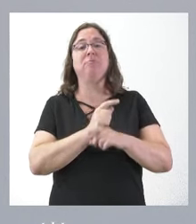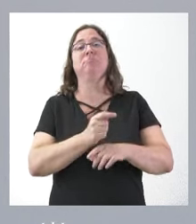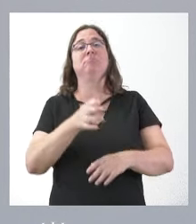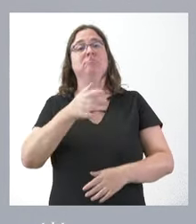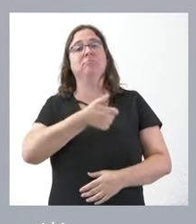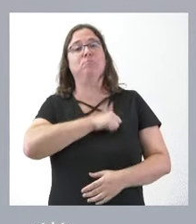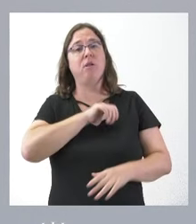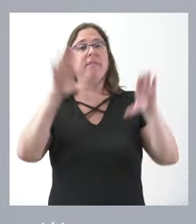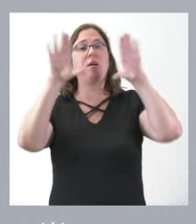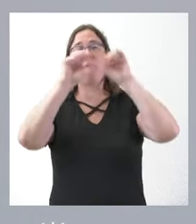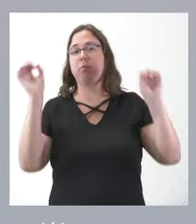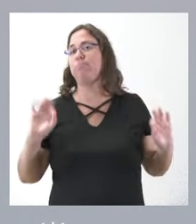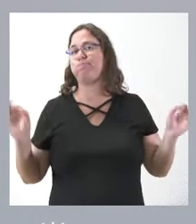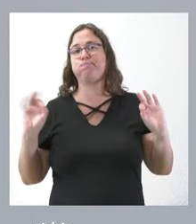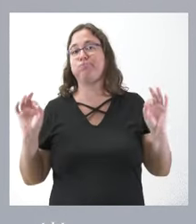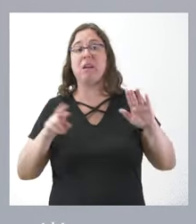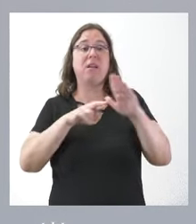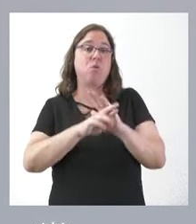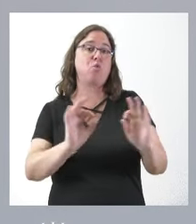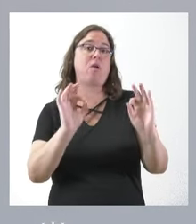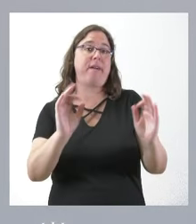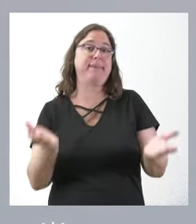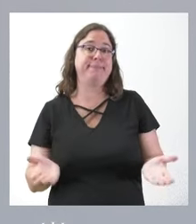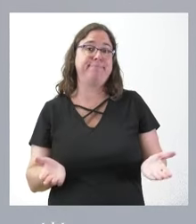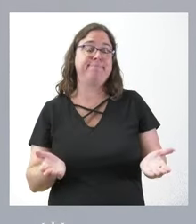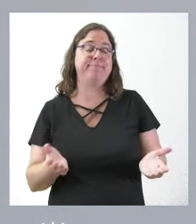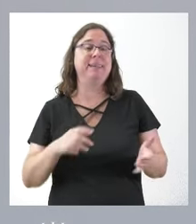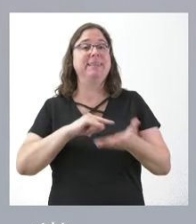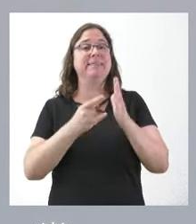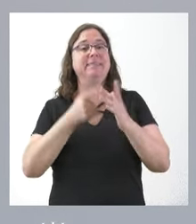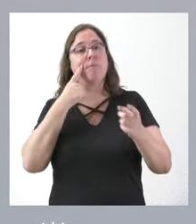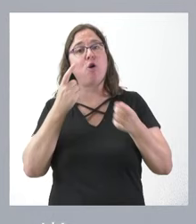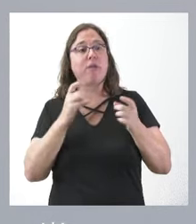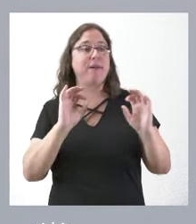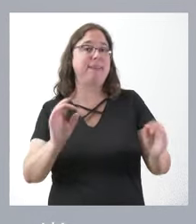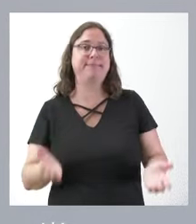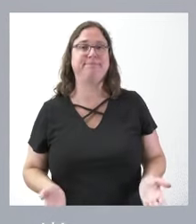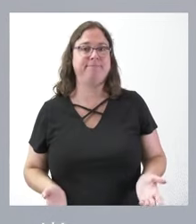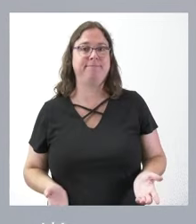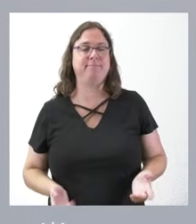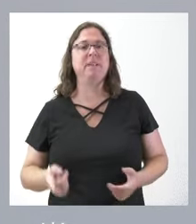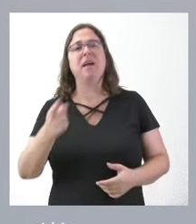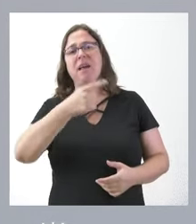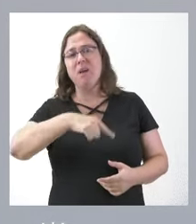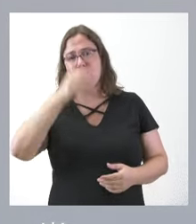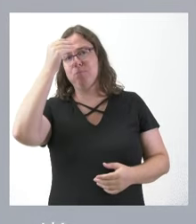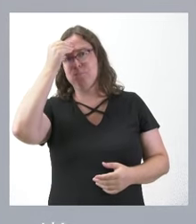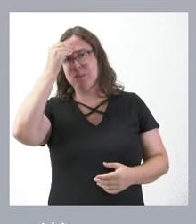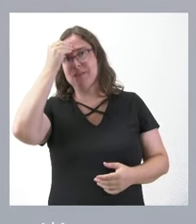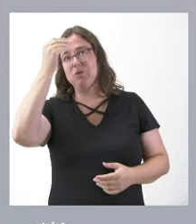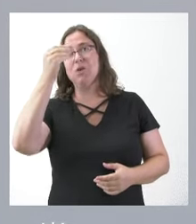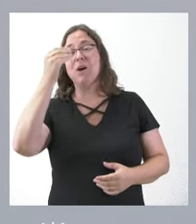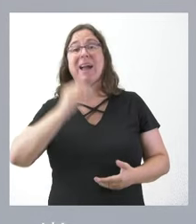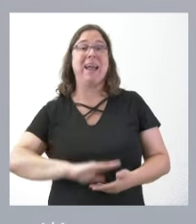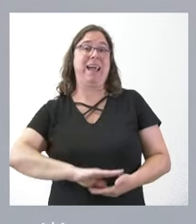Tienen los medios que tienen y tienen los mecanismos de coordinación que tienen. Yo creo que están muy por encima las